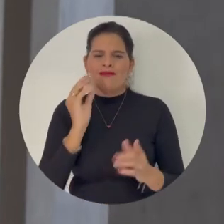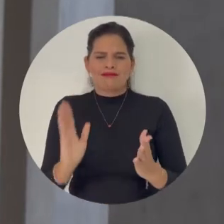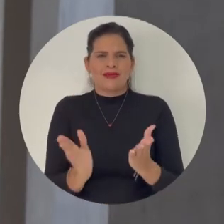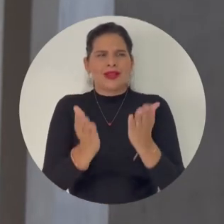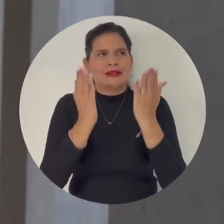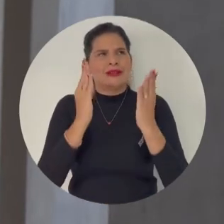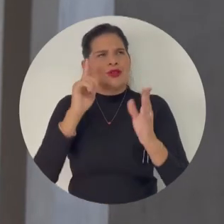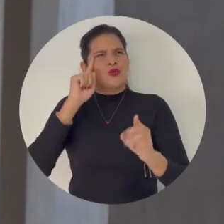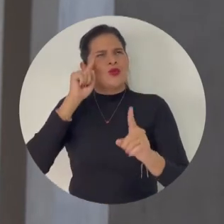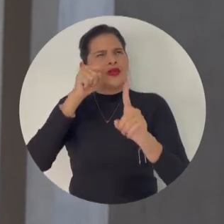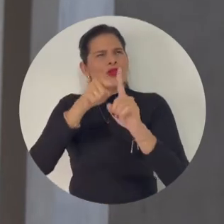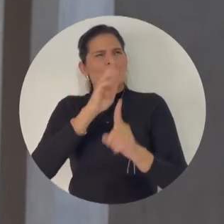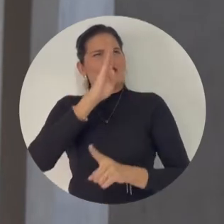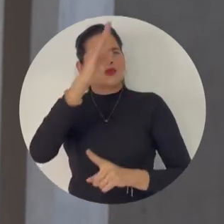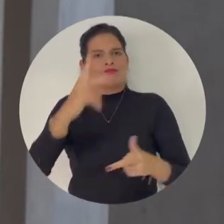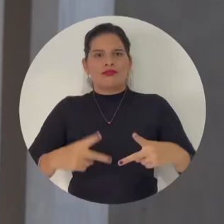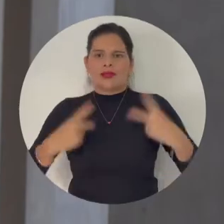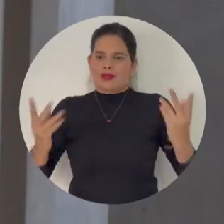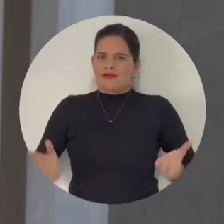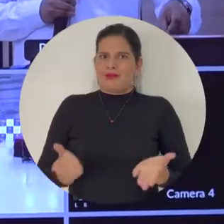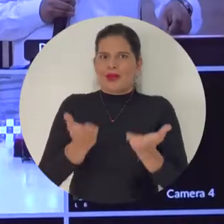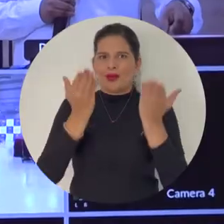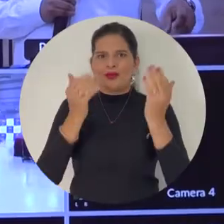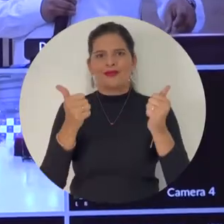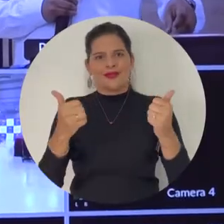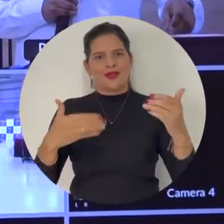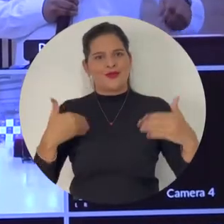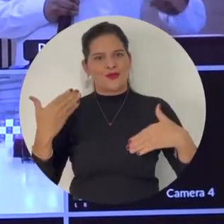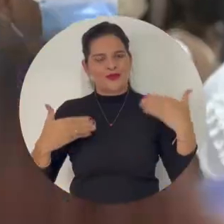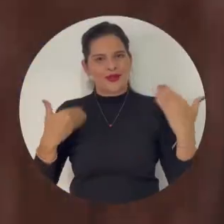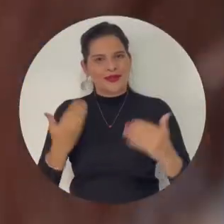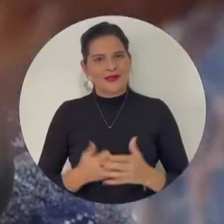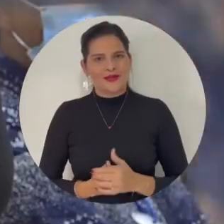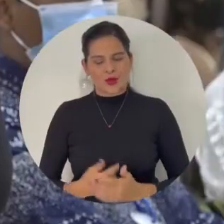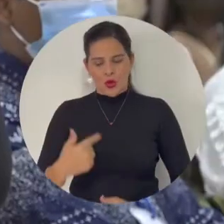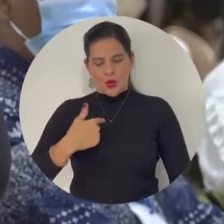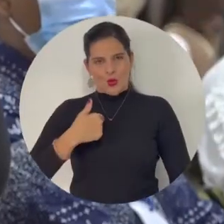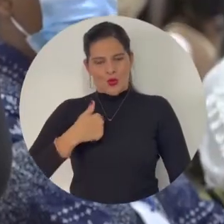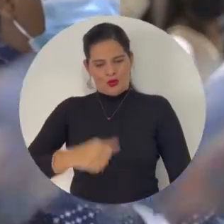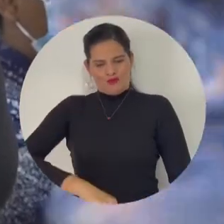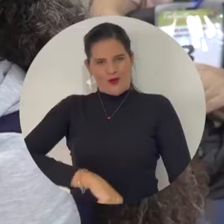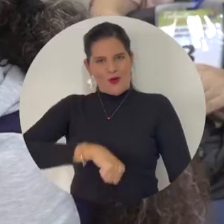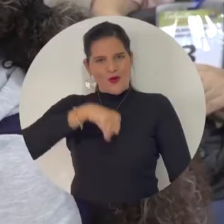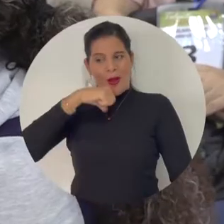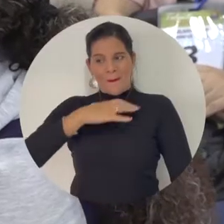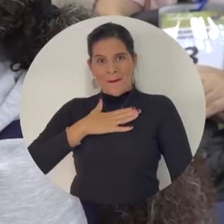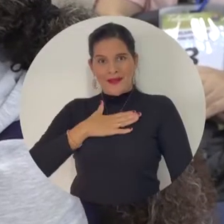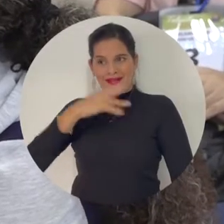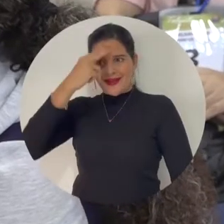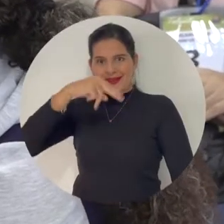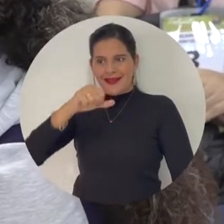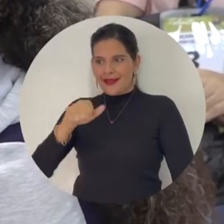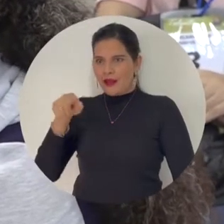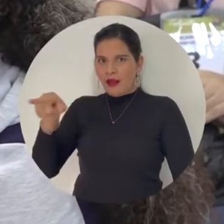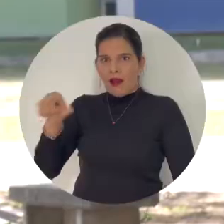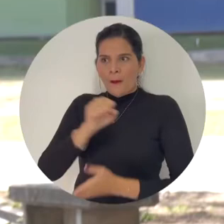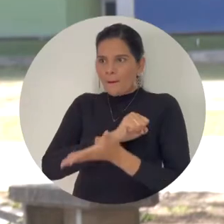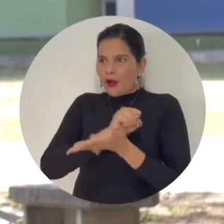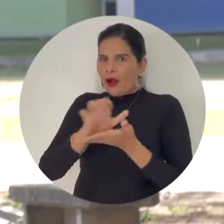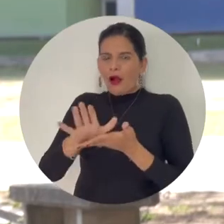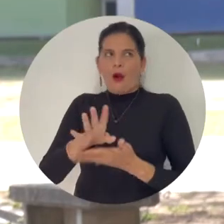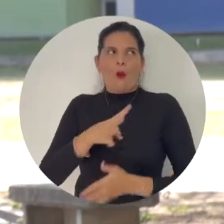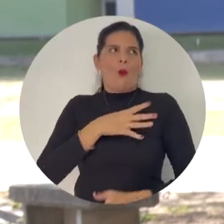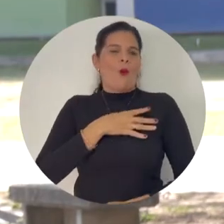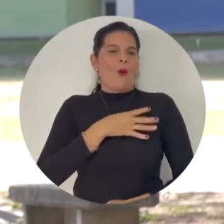que cambia un hogar, que cambia las expectativas de vida. Me siento orgullosa de tener